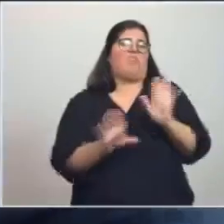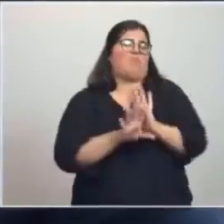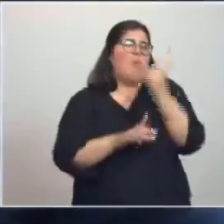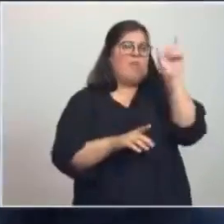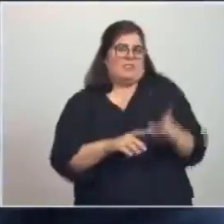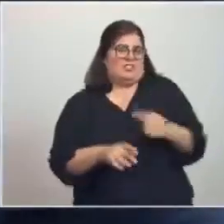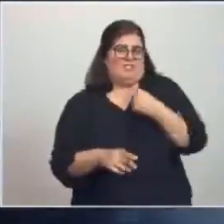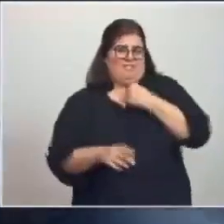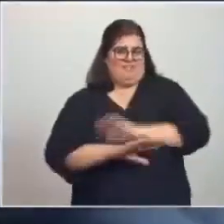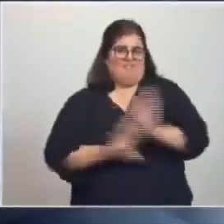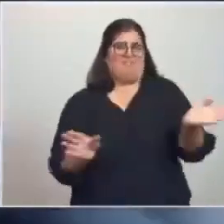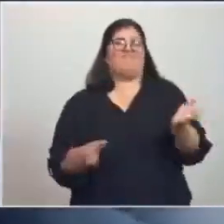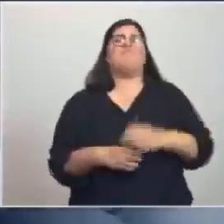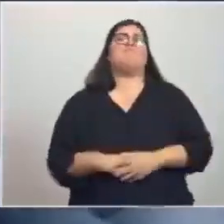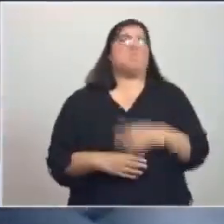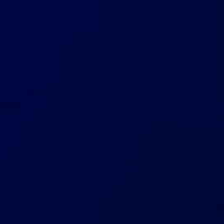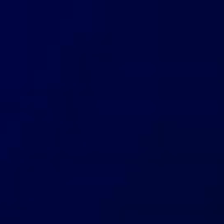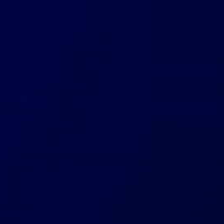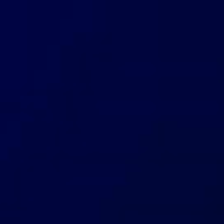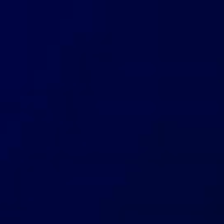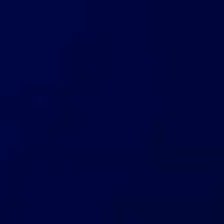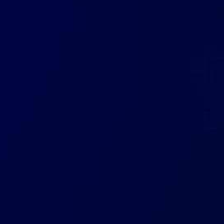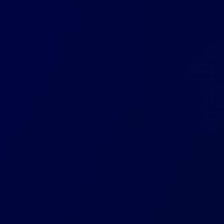sin que se le cumplan sus derechos. ¡Muchos!